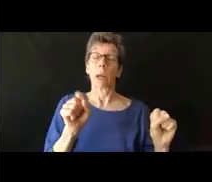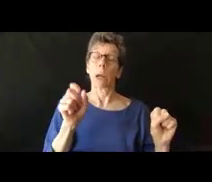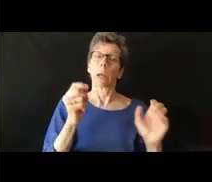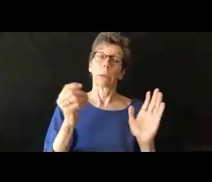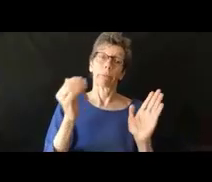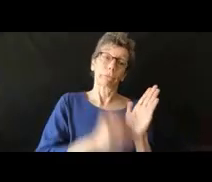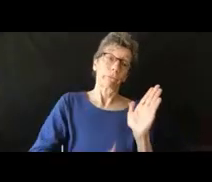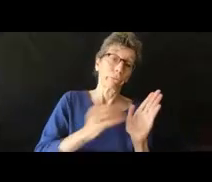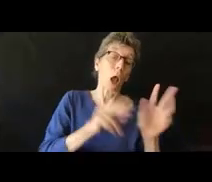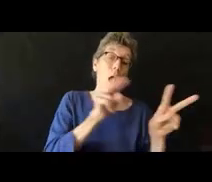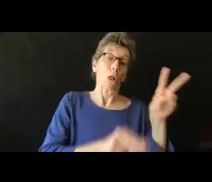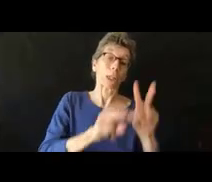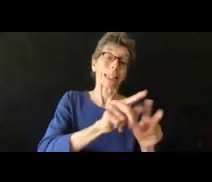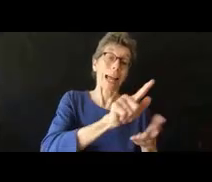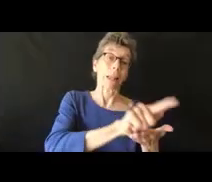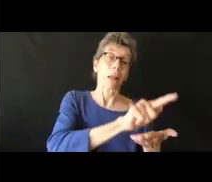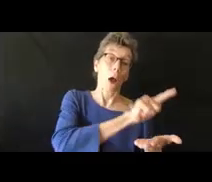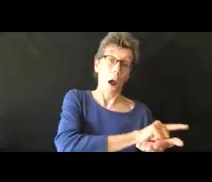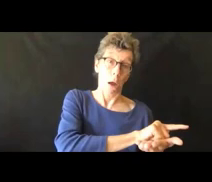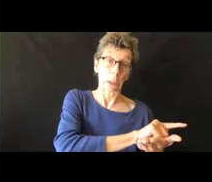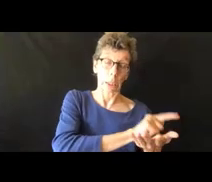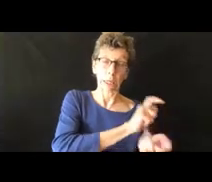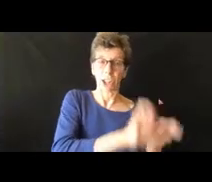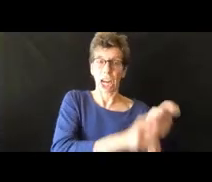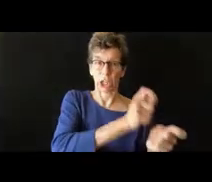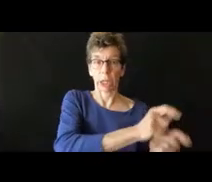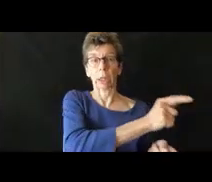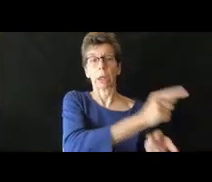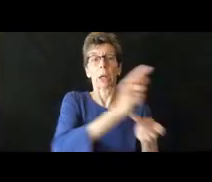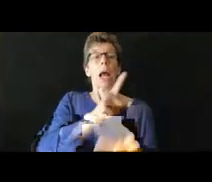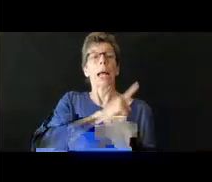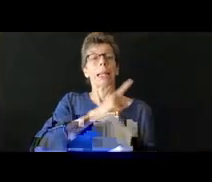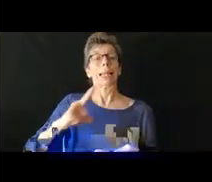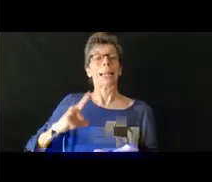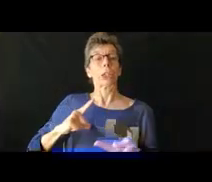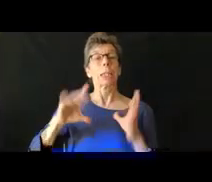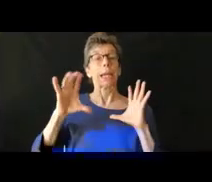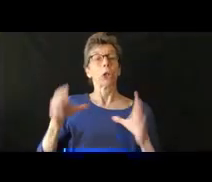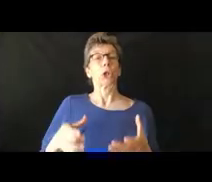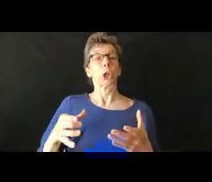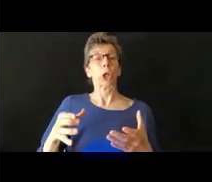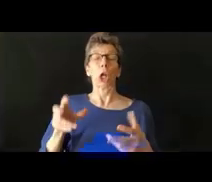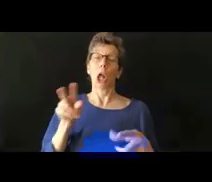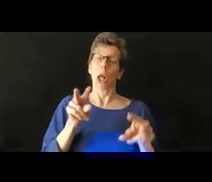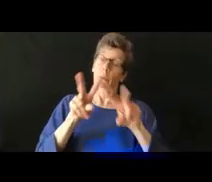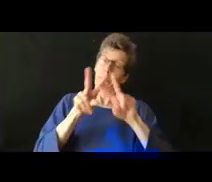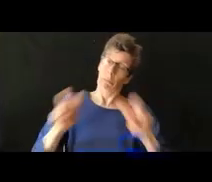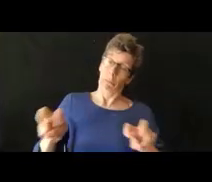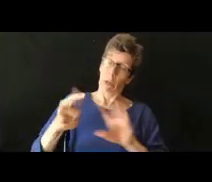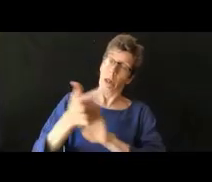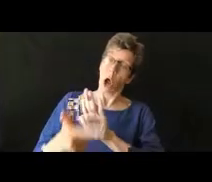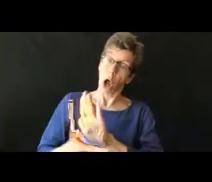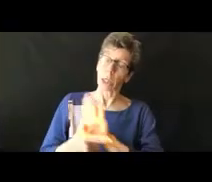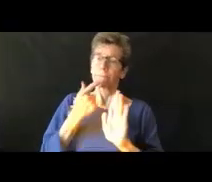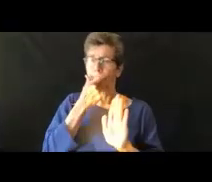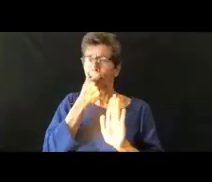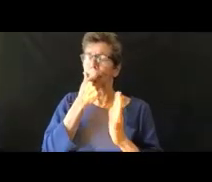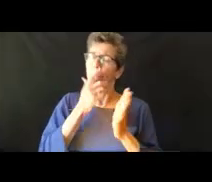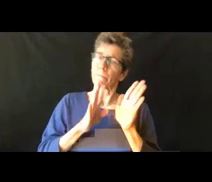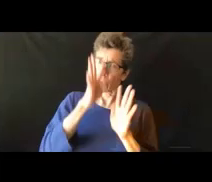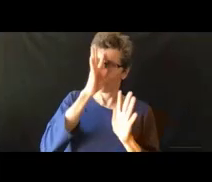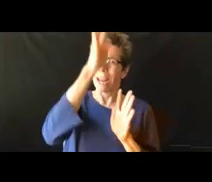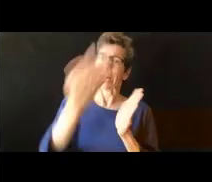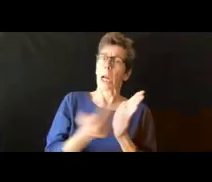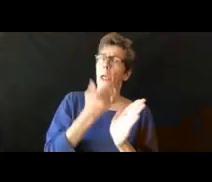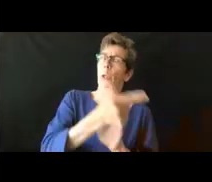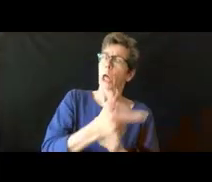leyes y la legislatura siempre está buscando las leyes y buscando cuáles son los defectos y cosas. Y recuerden que